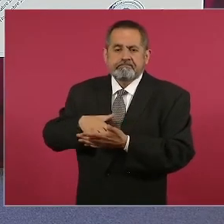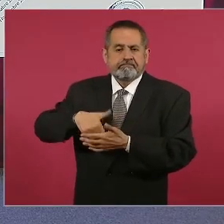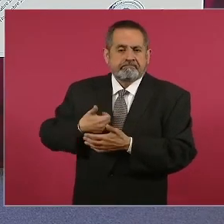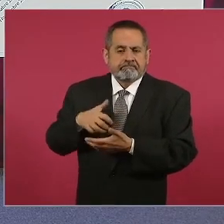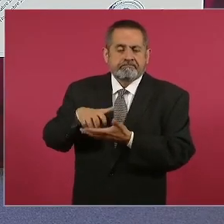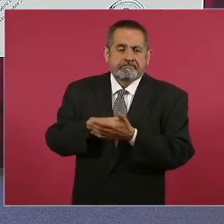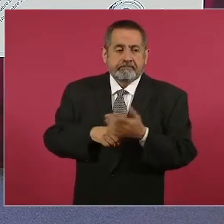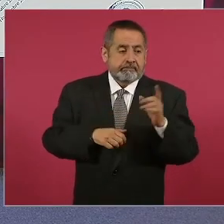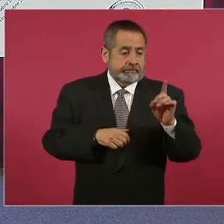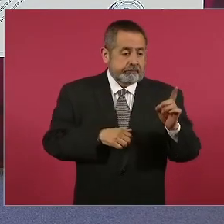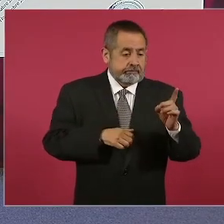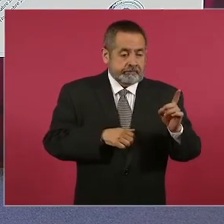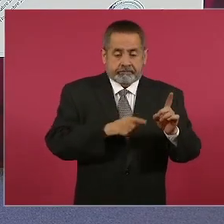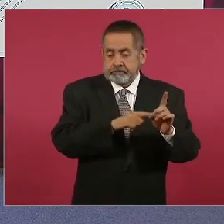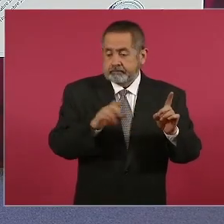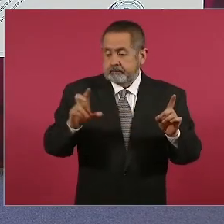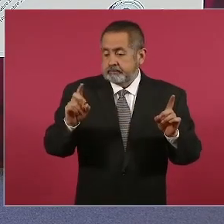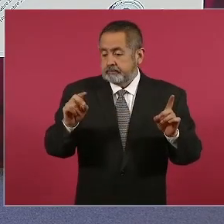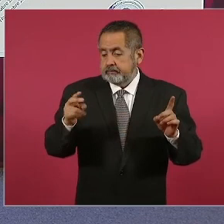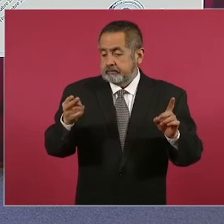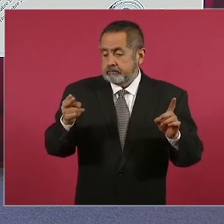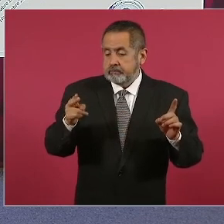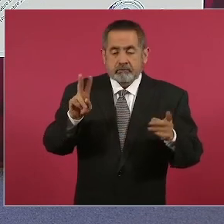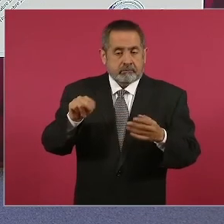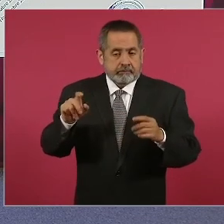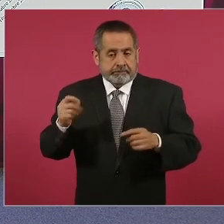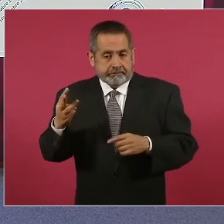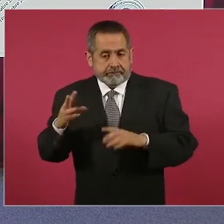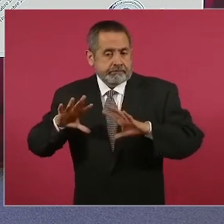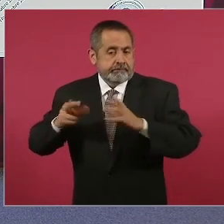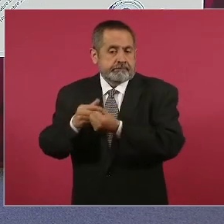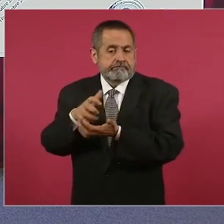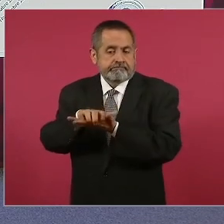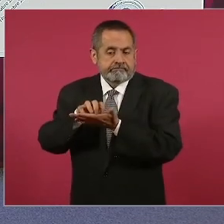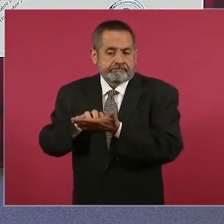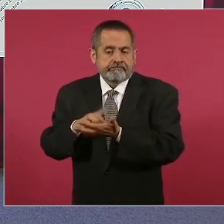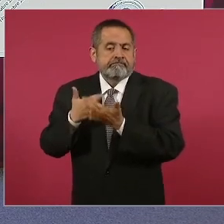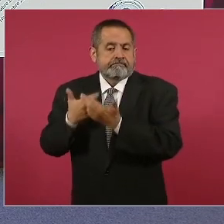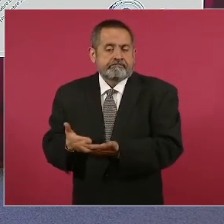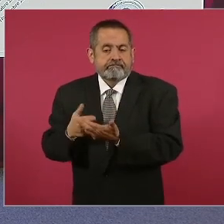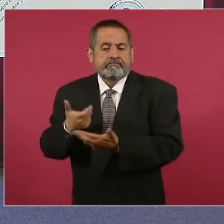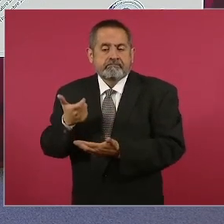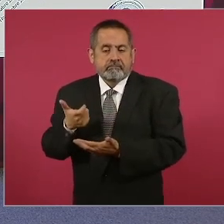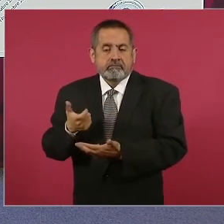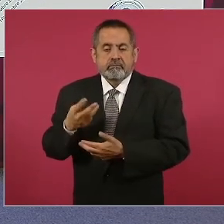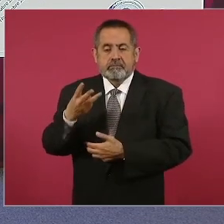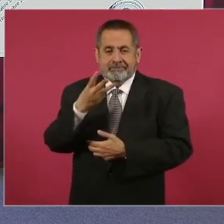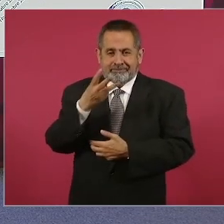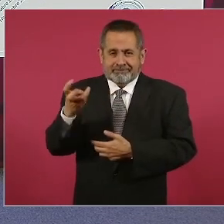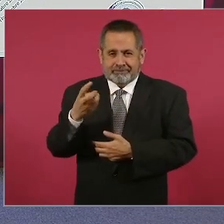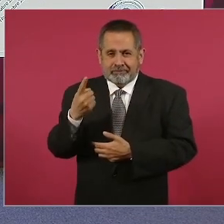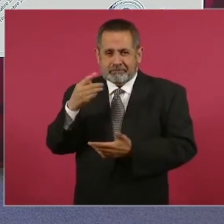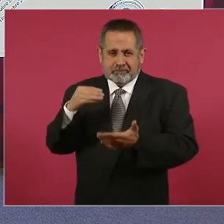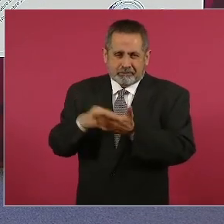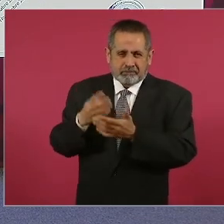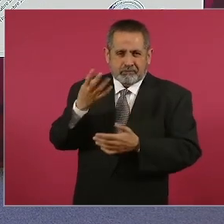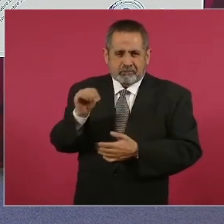el primero de diciembre al 30 de noviembre de 2023 de 301 mil